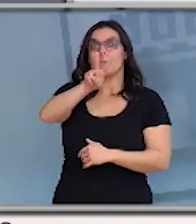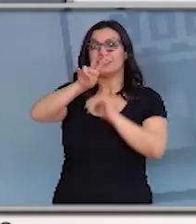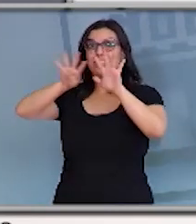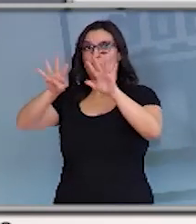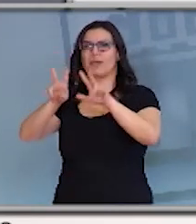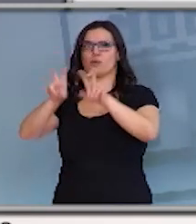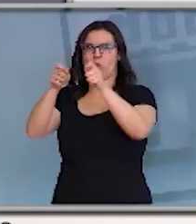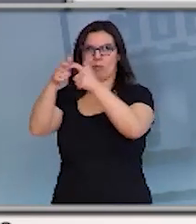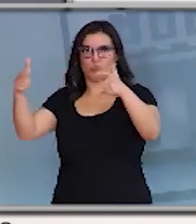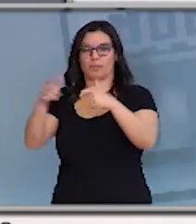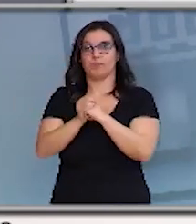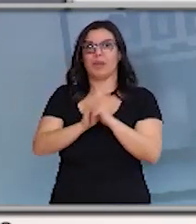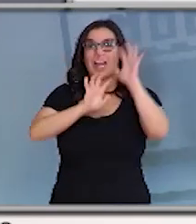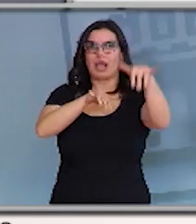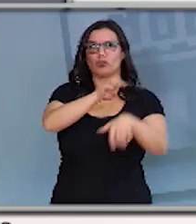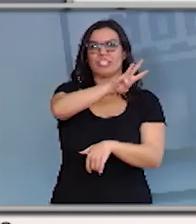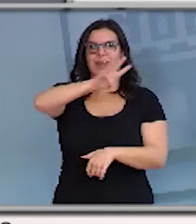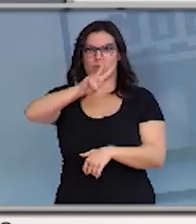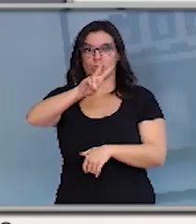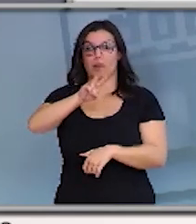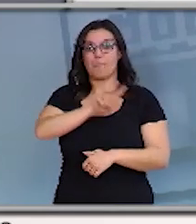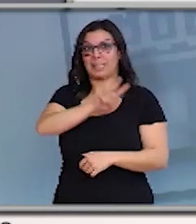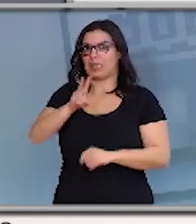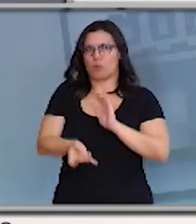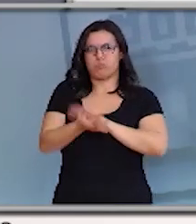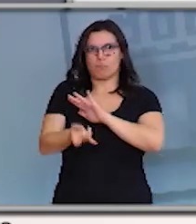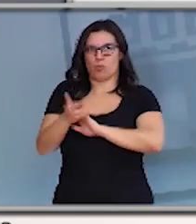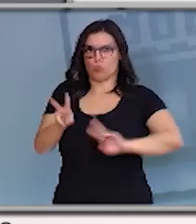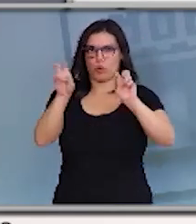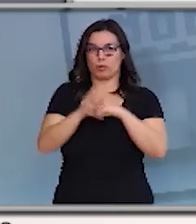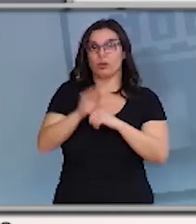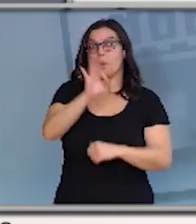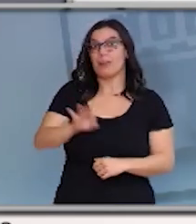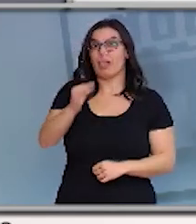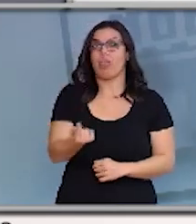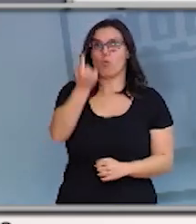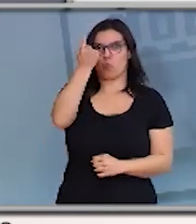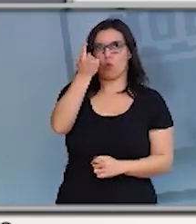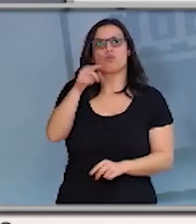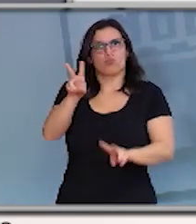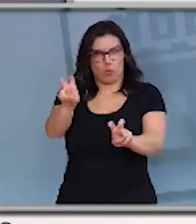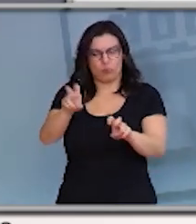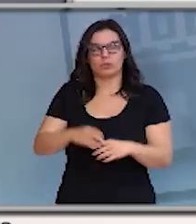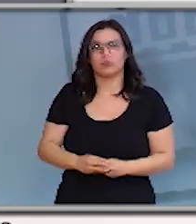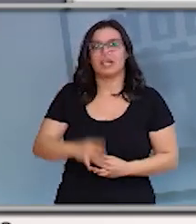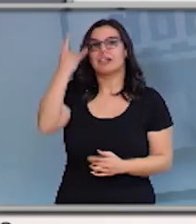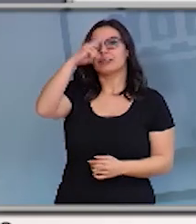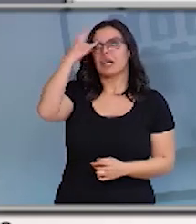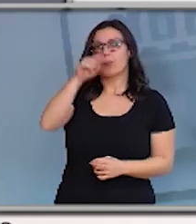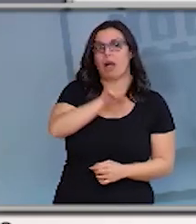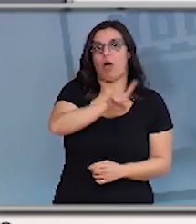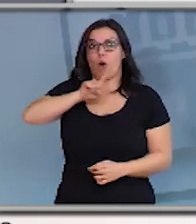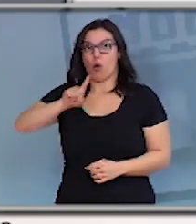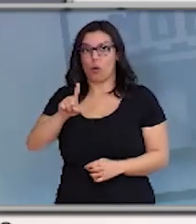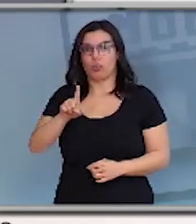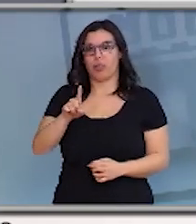novos. León, 32 casos, con 22 casos novos. Valencia, un caso, novo. Salamanca, 11